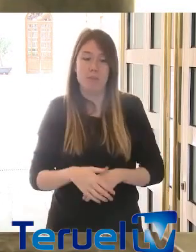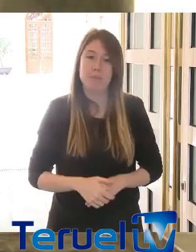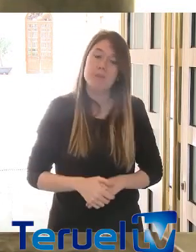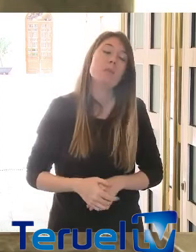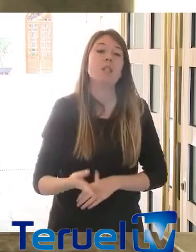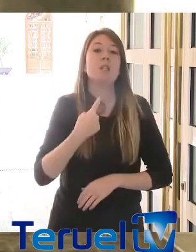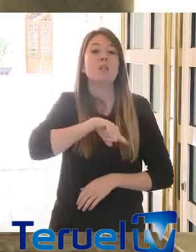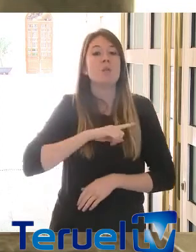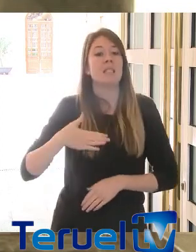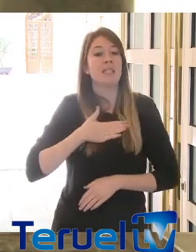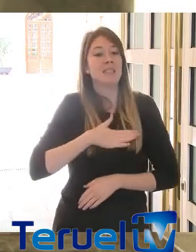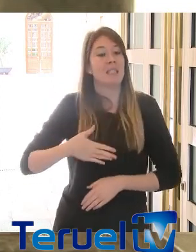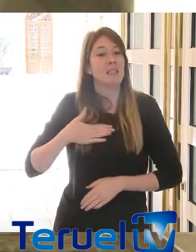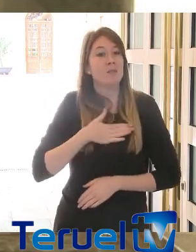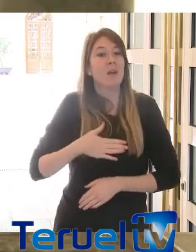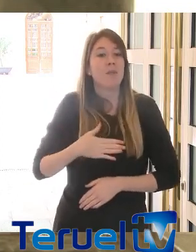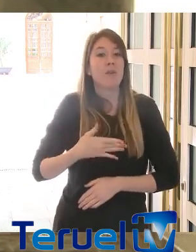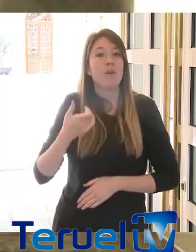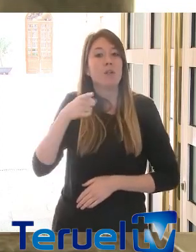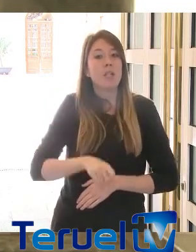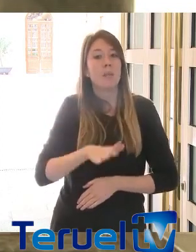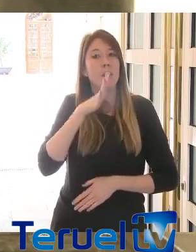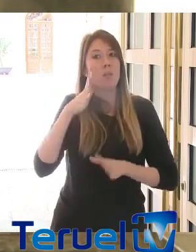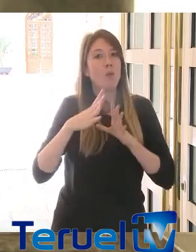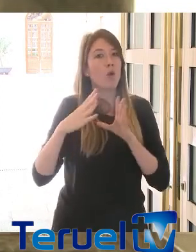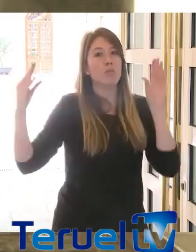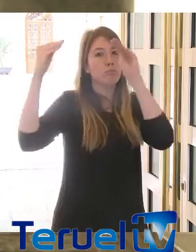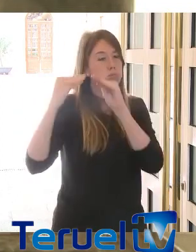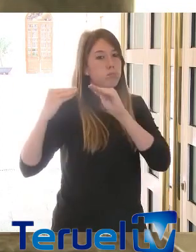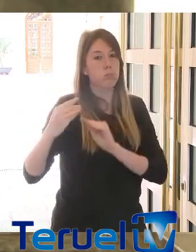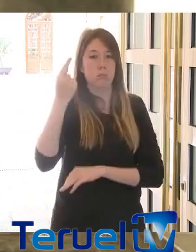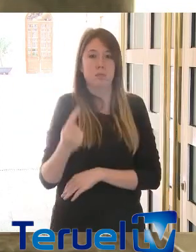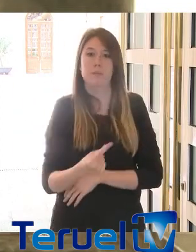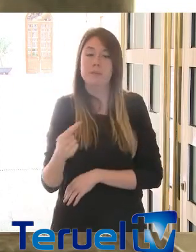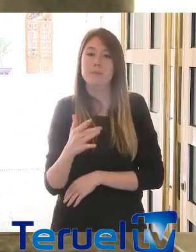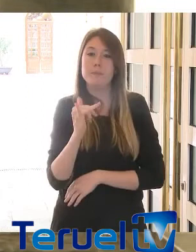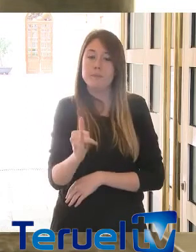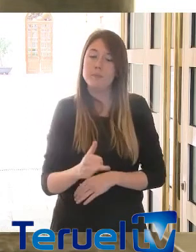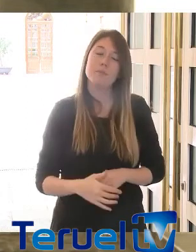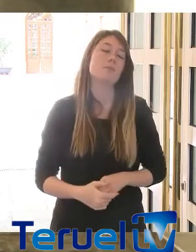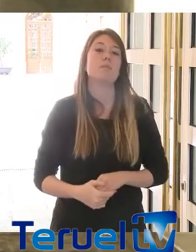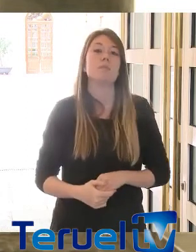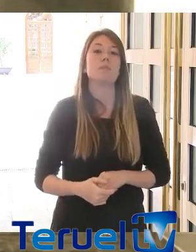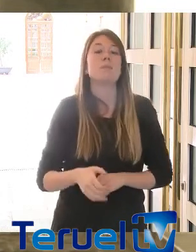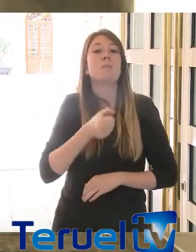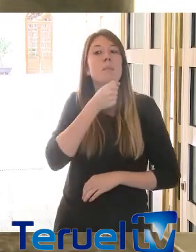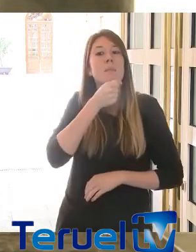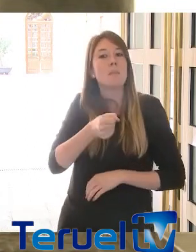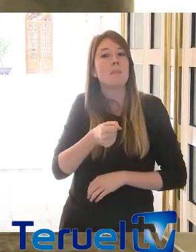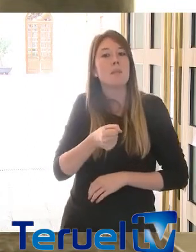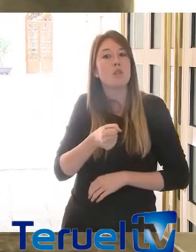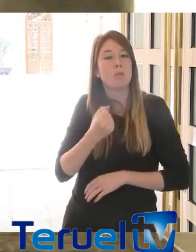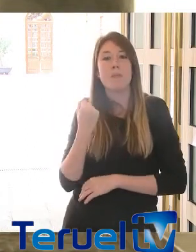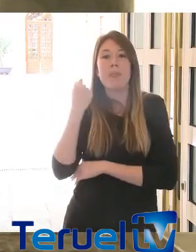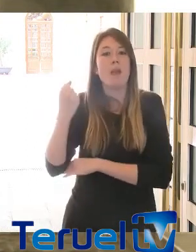Mostrar nuestra satisfacción por el grado de consenso que ha habido y el Partido Socialista estará al lado del